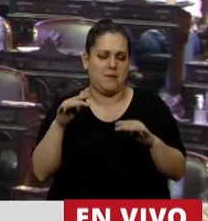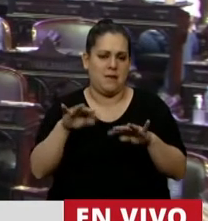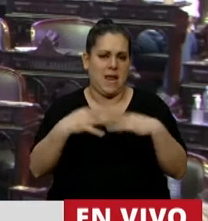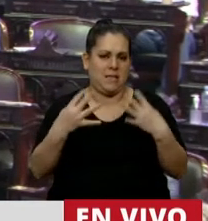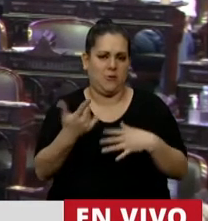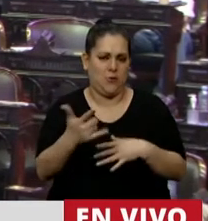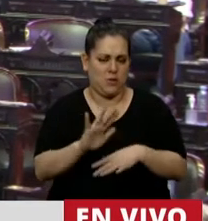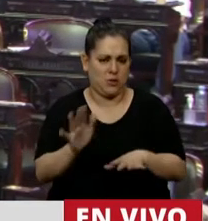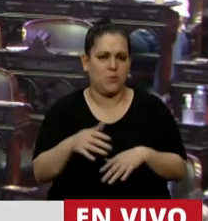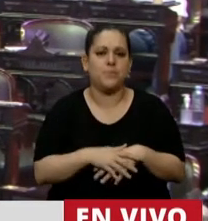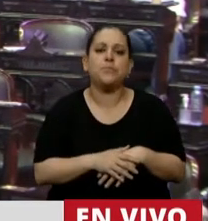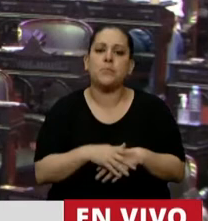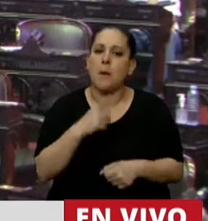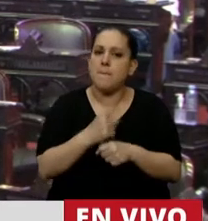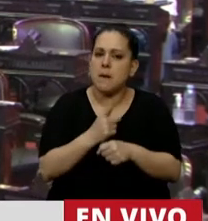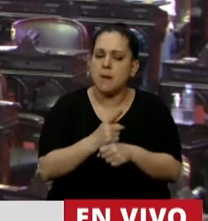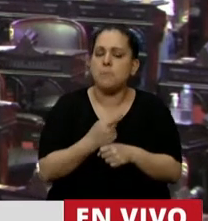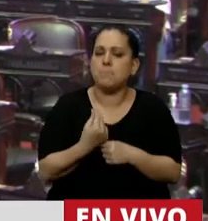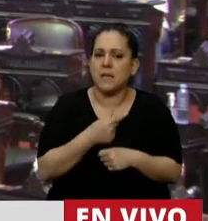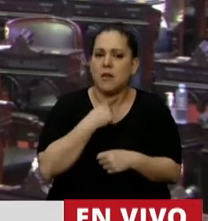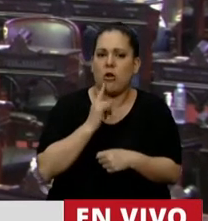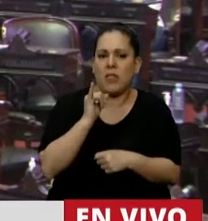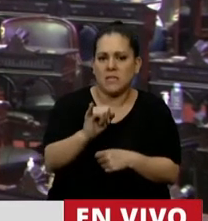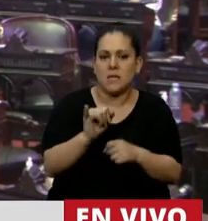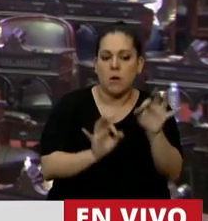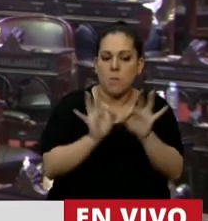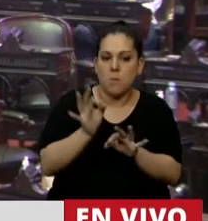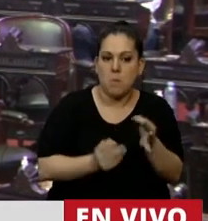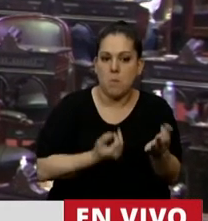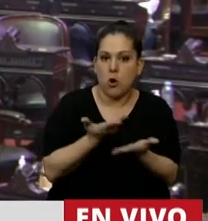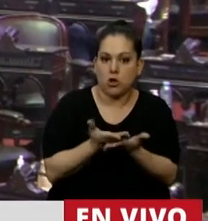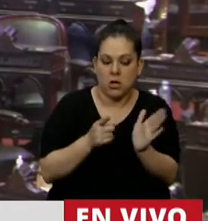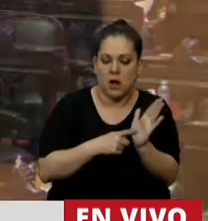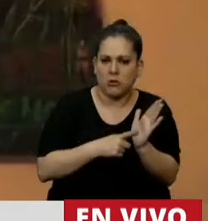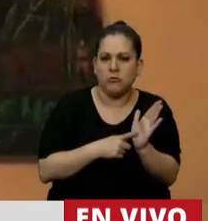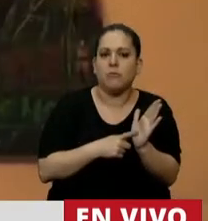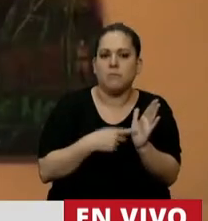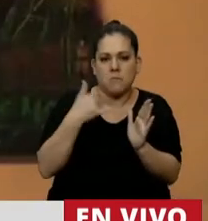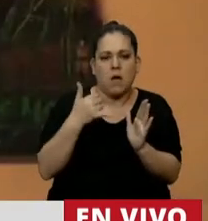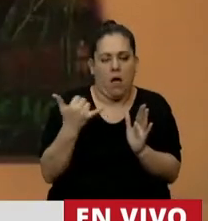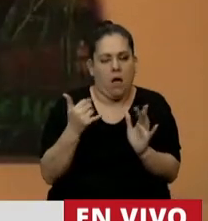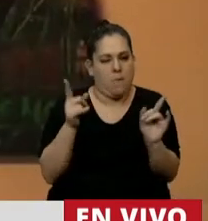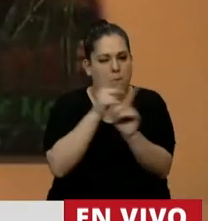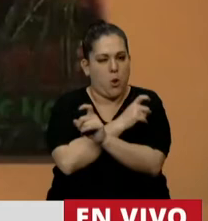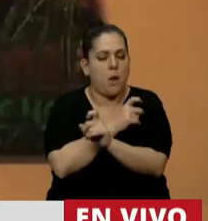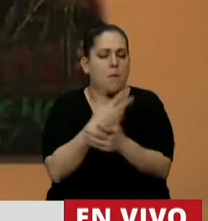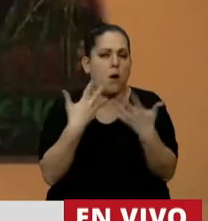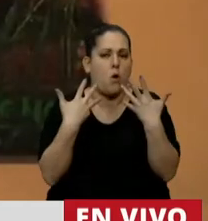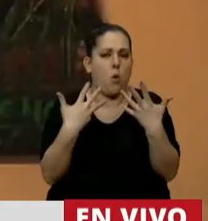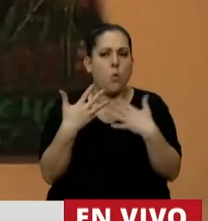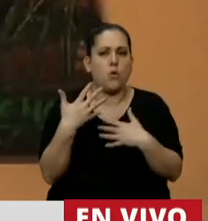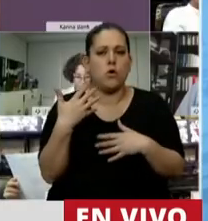En primer lugar, este proyecto trae algunos problemas. Nadie duda la